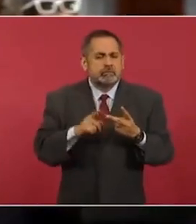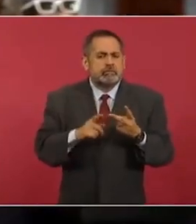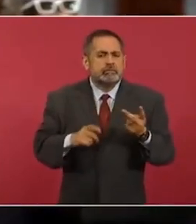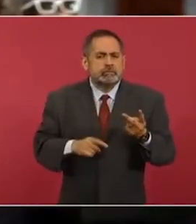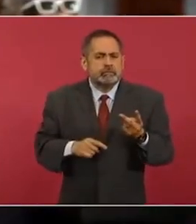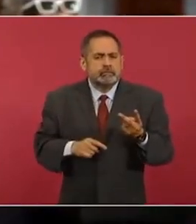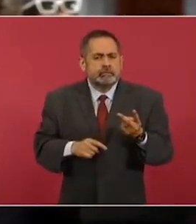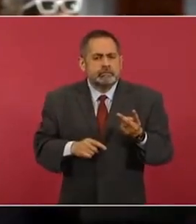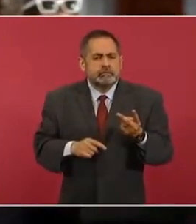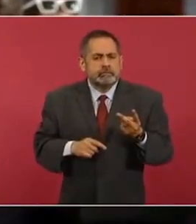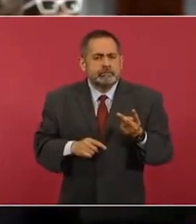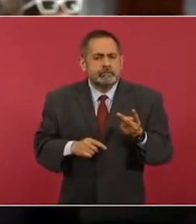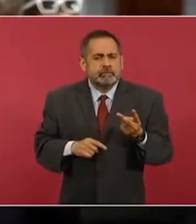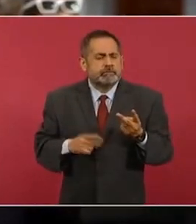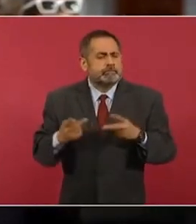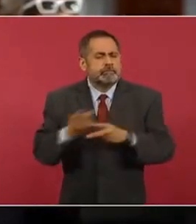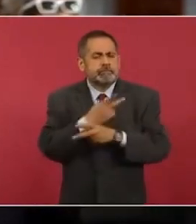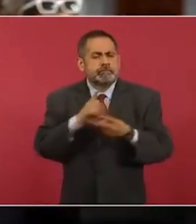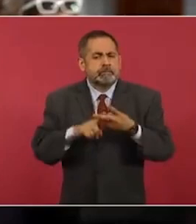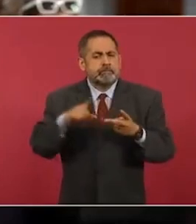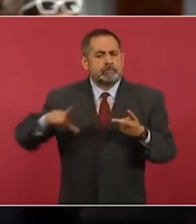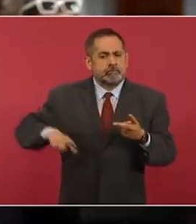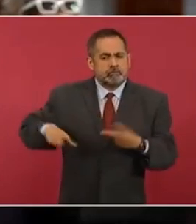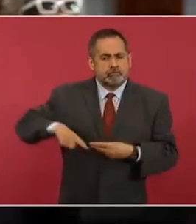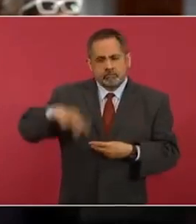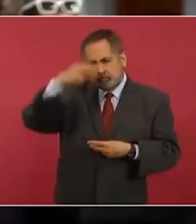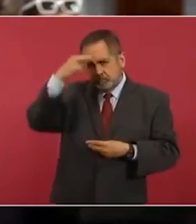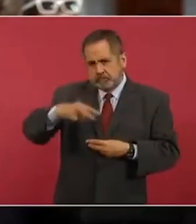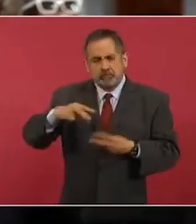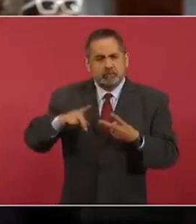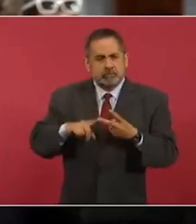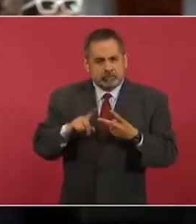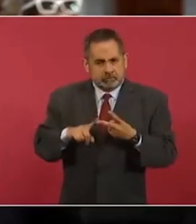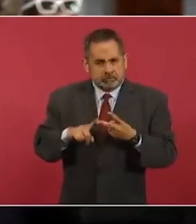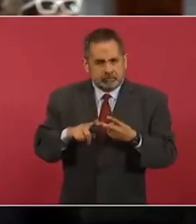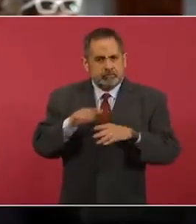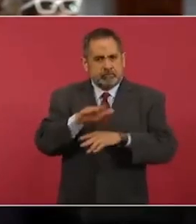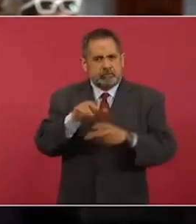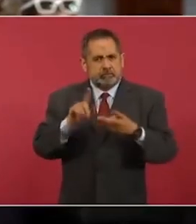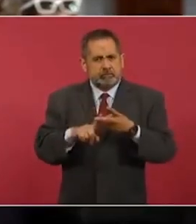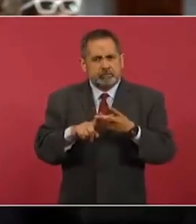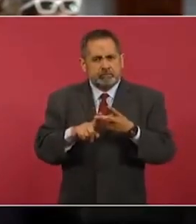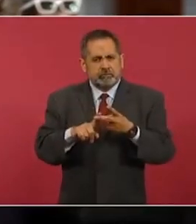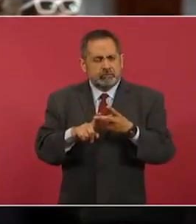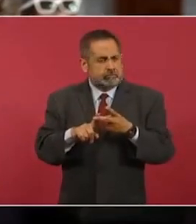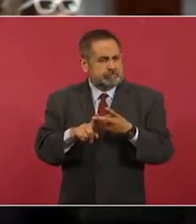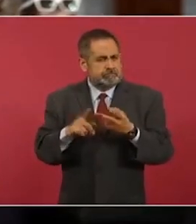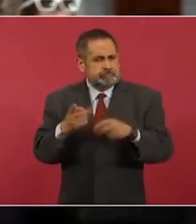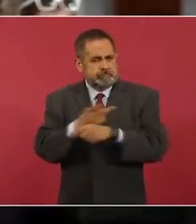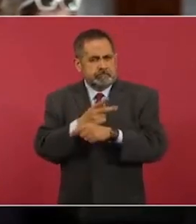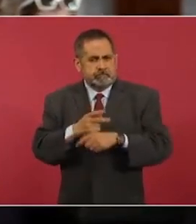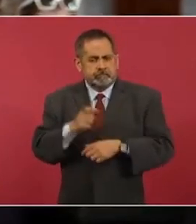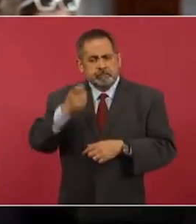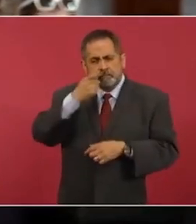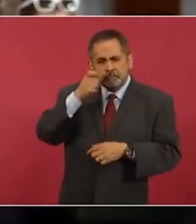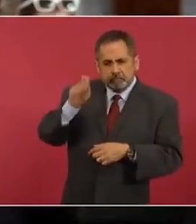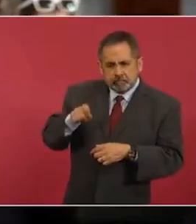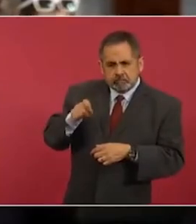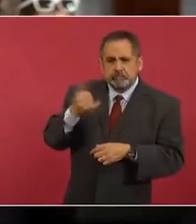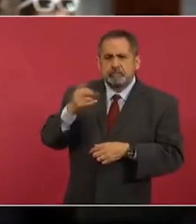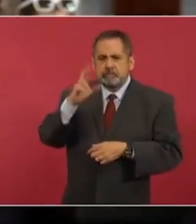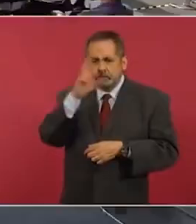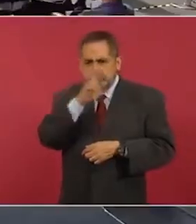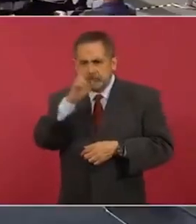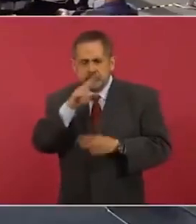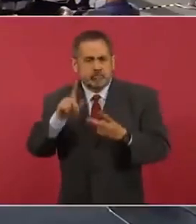postura del gobierno mexicano con respecto a la situación entre Ucrania y Rusia?